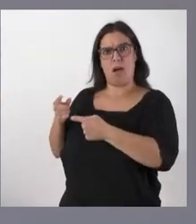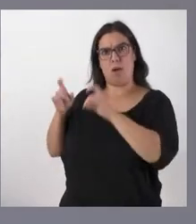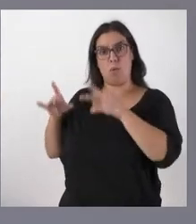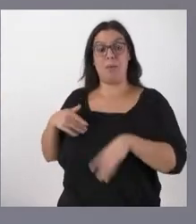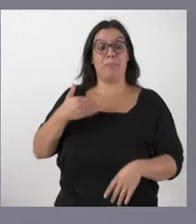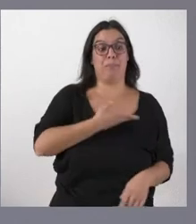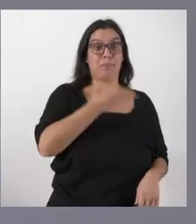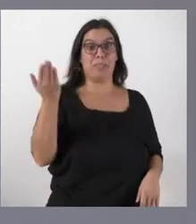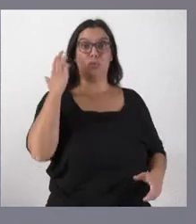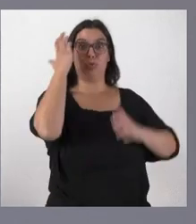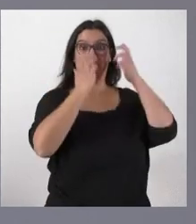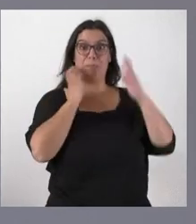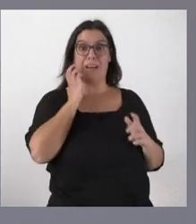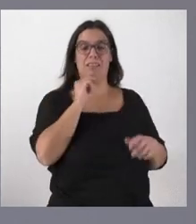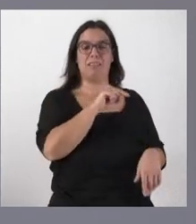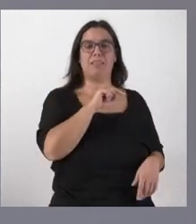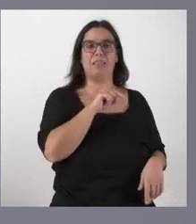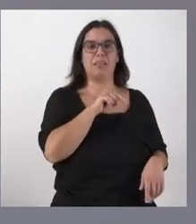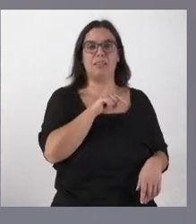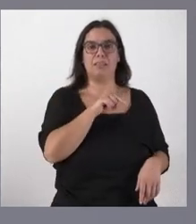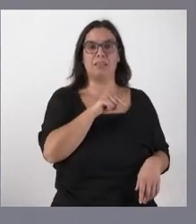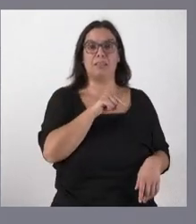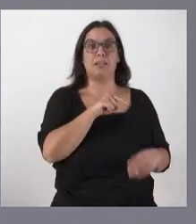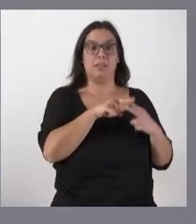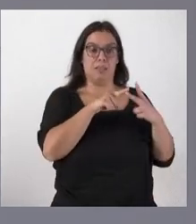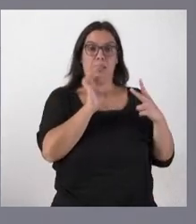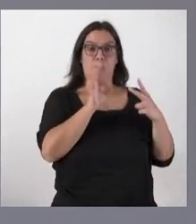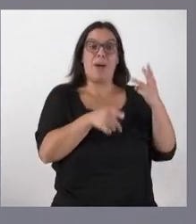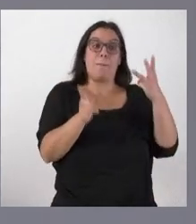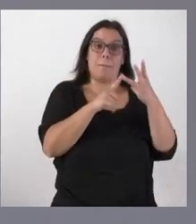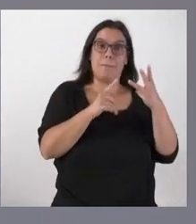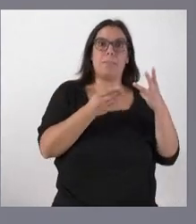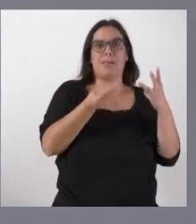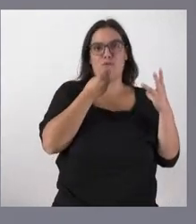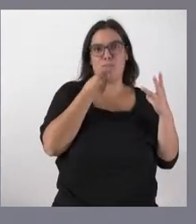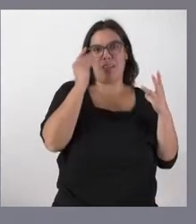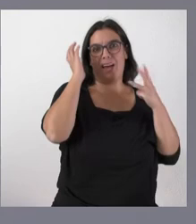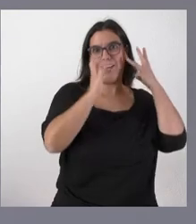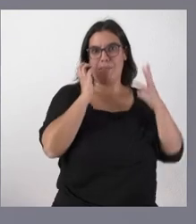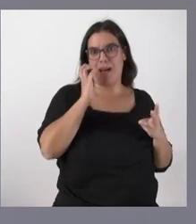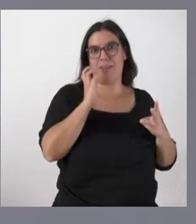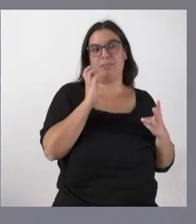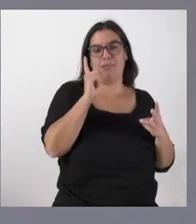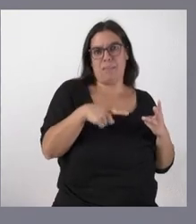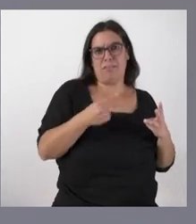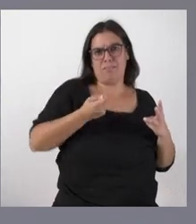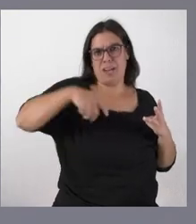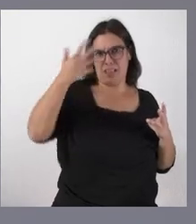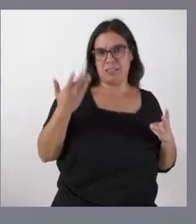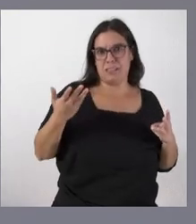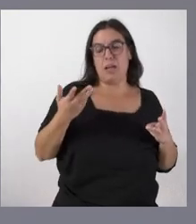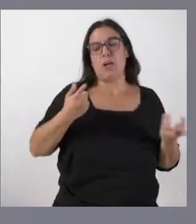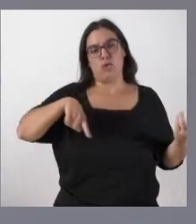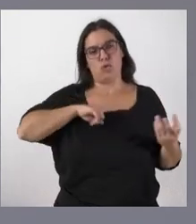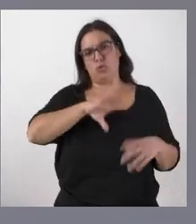y el resto de producciones ganaderas se incorpora además el incremento del coste de los cereales y de los piensos para sus explotaciones somos muy sensibles